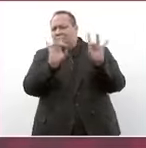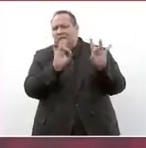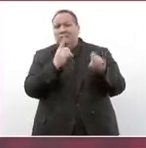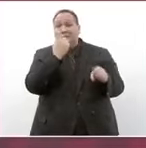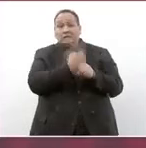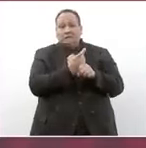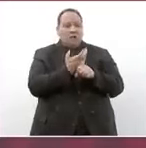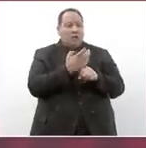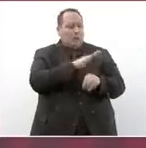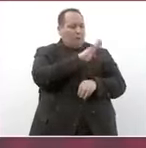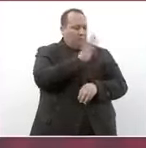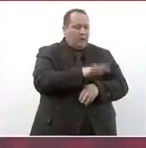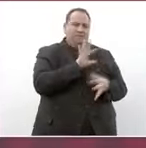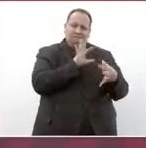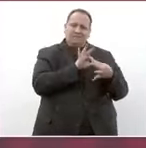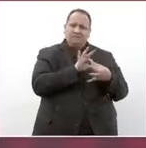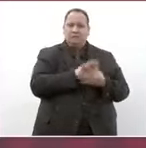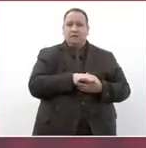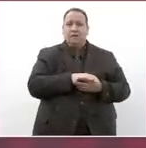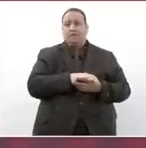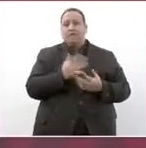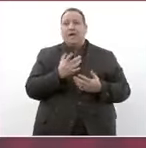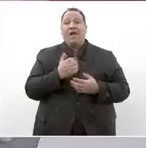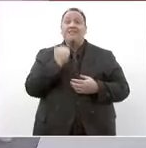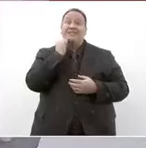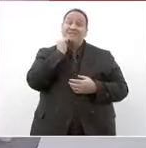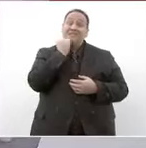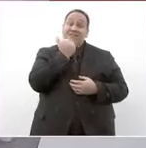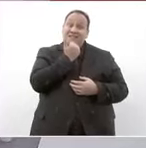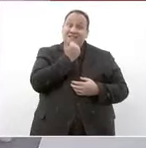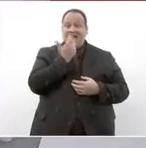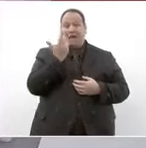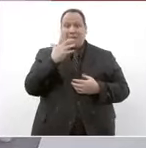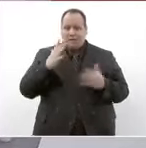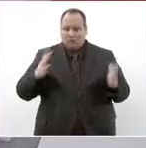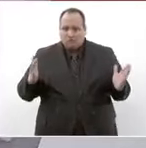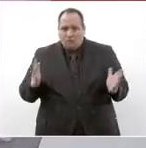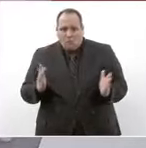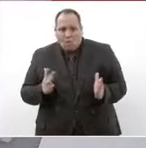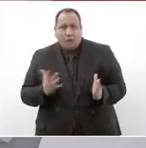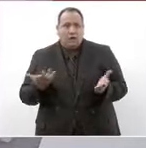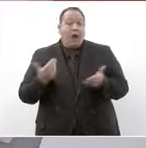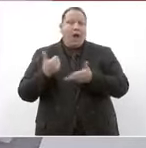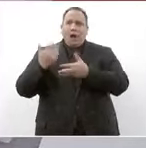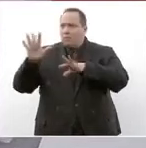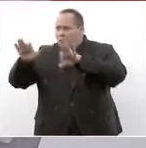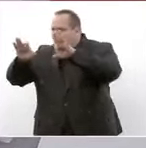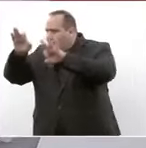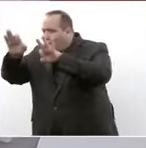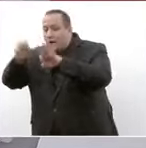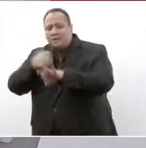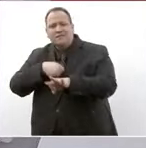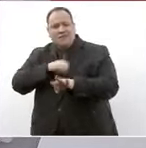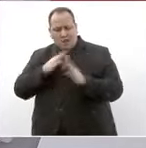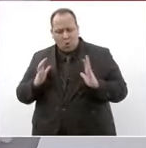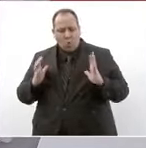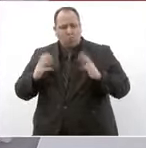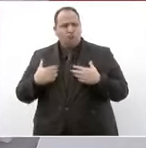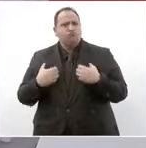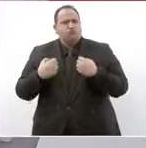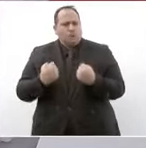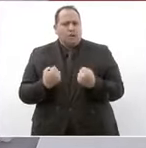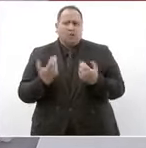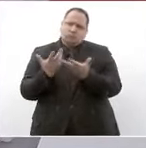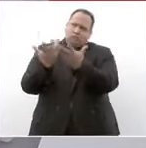primeras causas de muerte. Dietología, tan importante para poder retomar esa salud nutritiva que